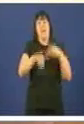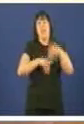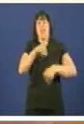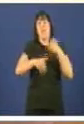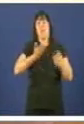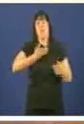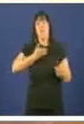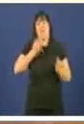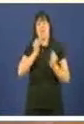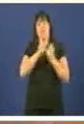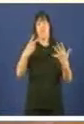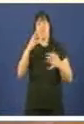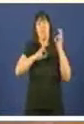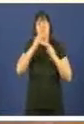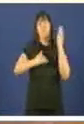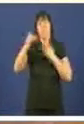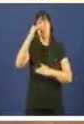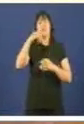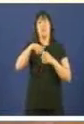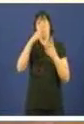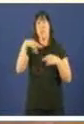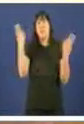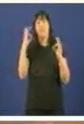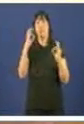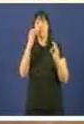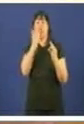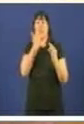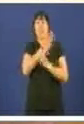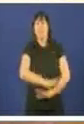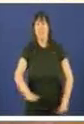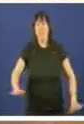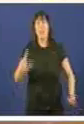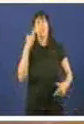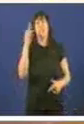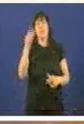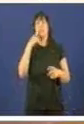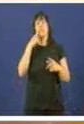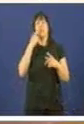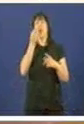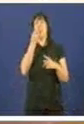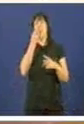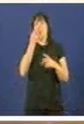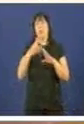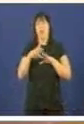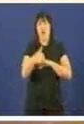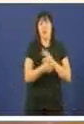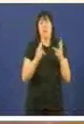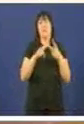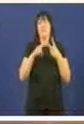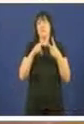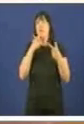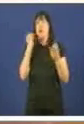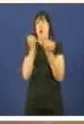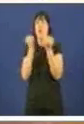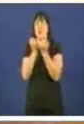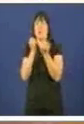27% o prezo das prazas públicas nas escolas infantís, reduciron a partida para comedores escolares, reduciron as axudas para